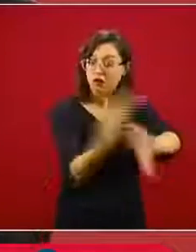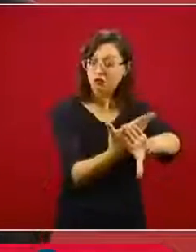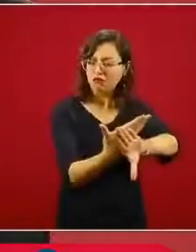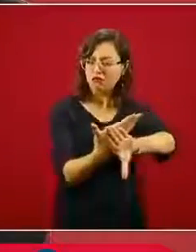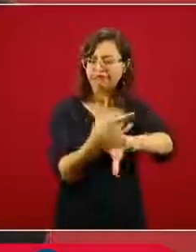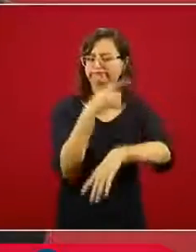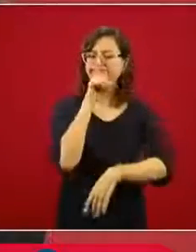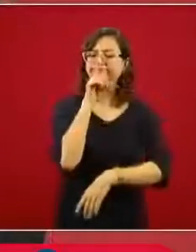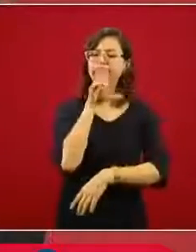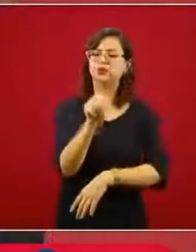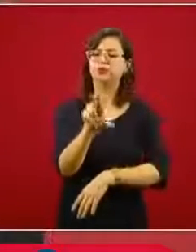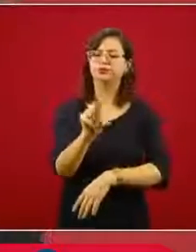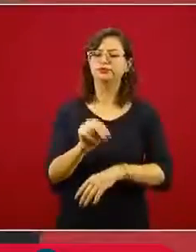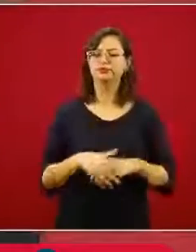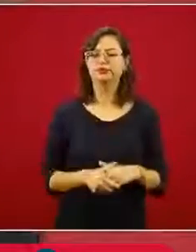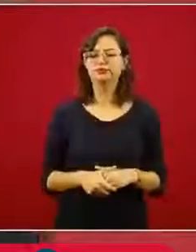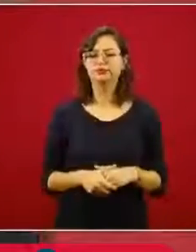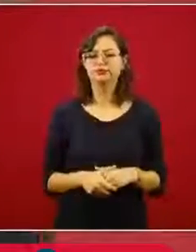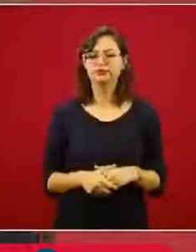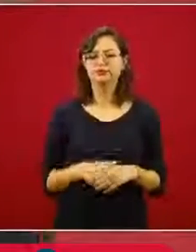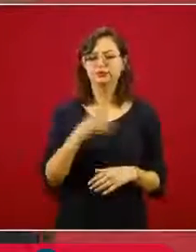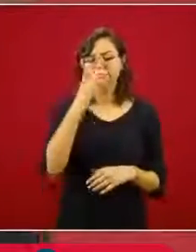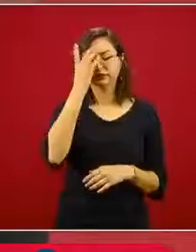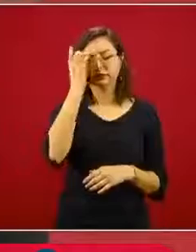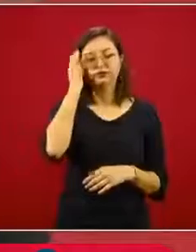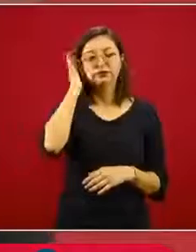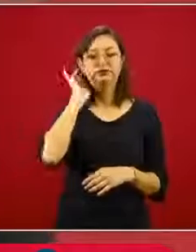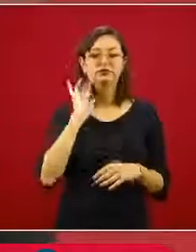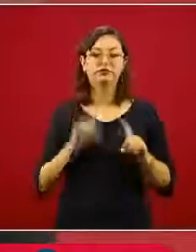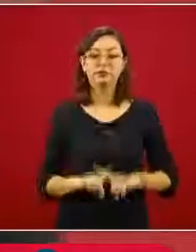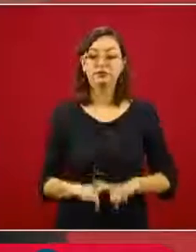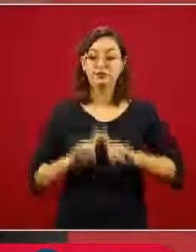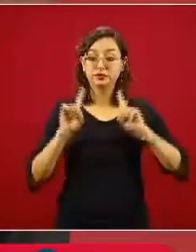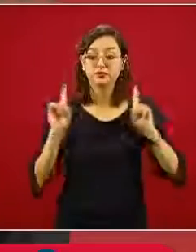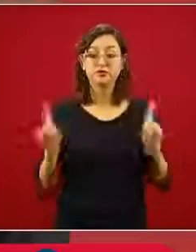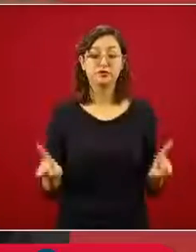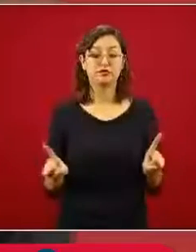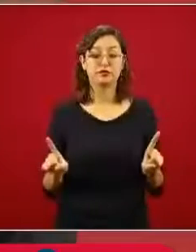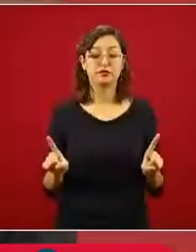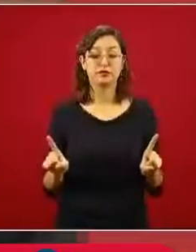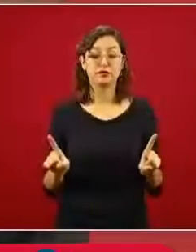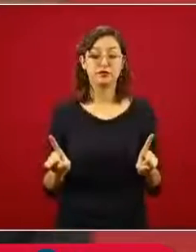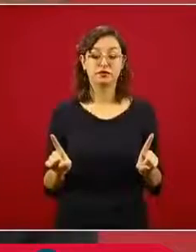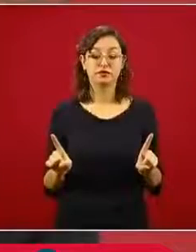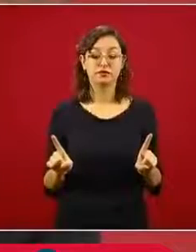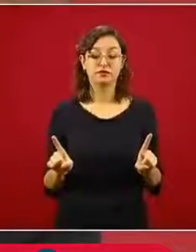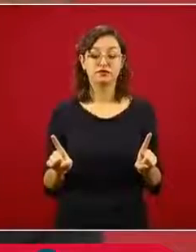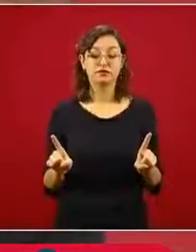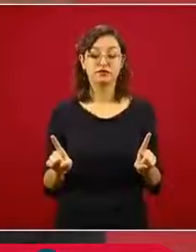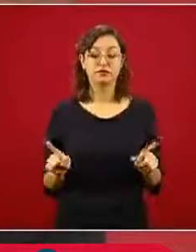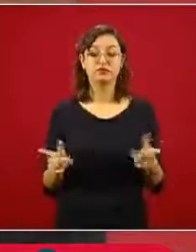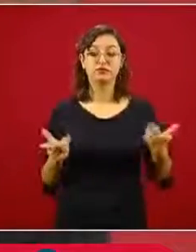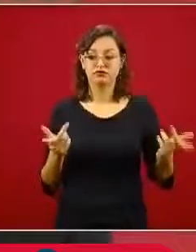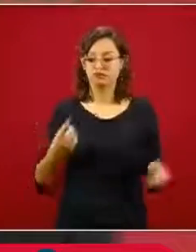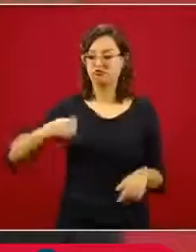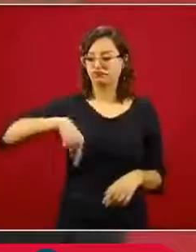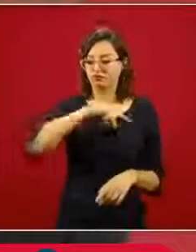contra de eso, al contrario, cada